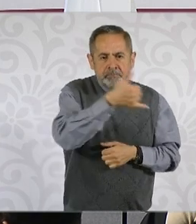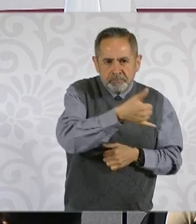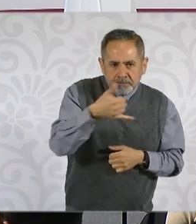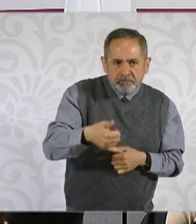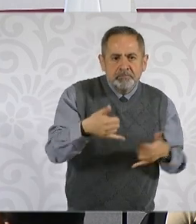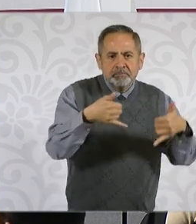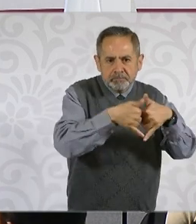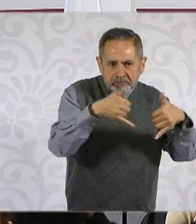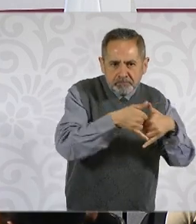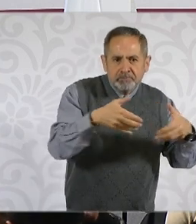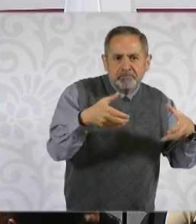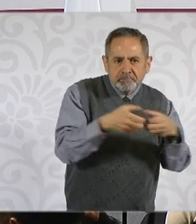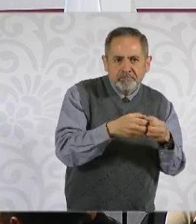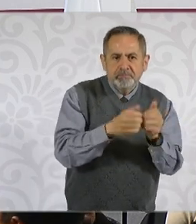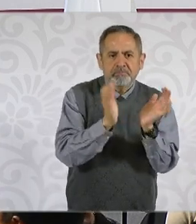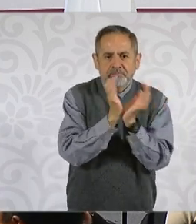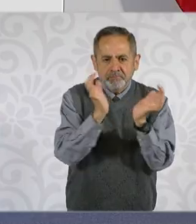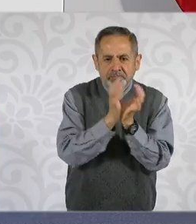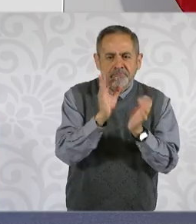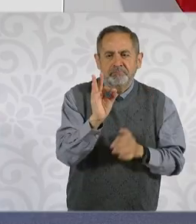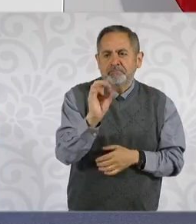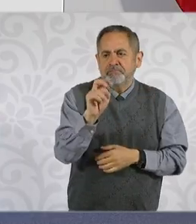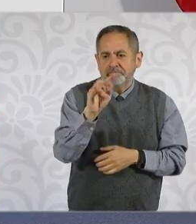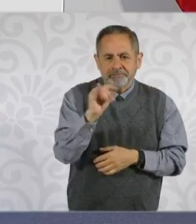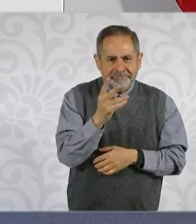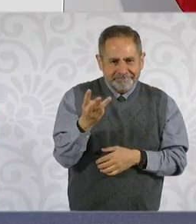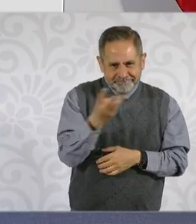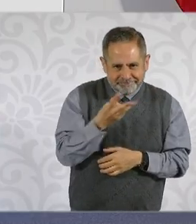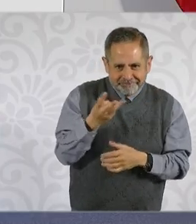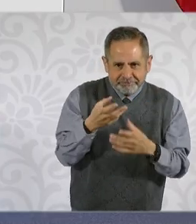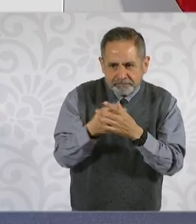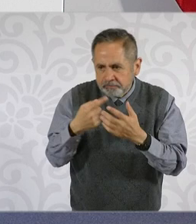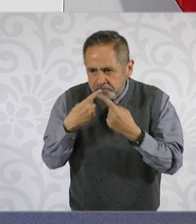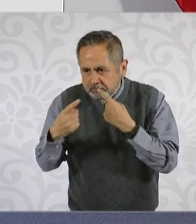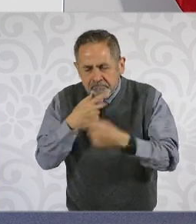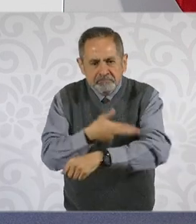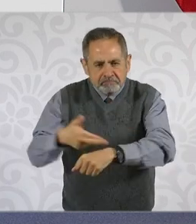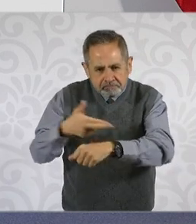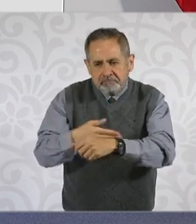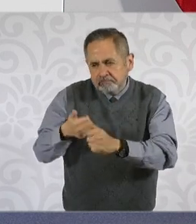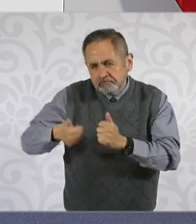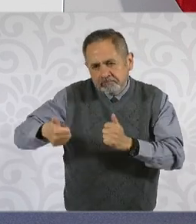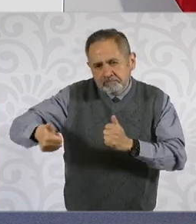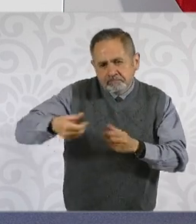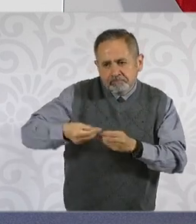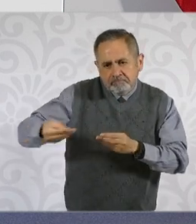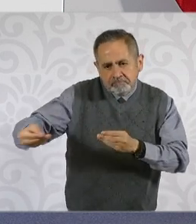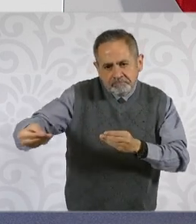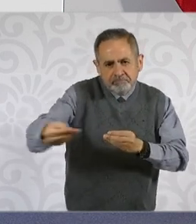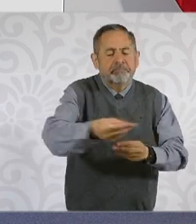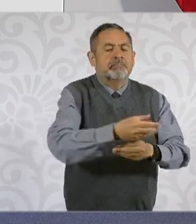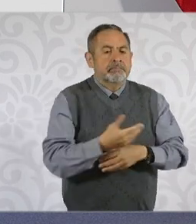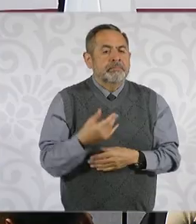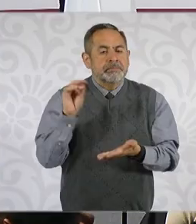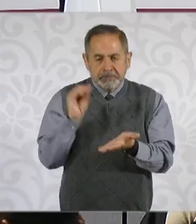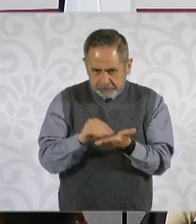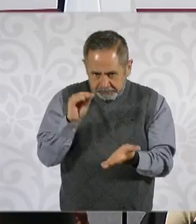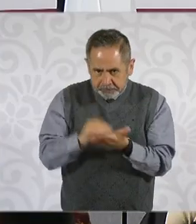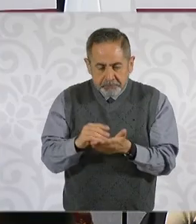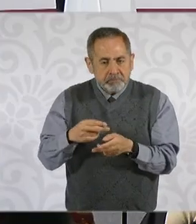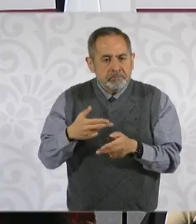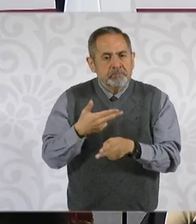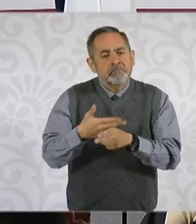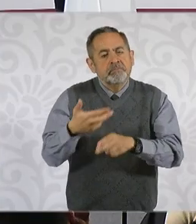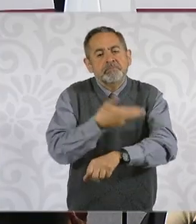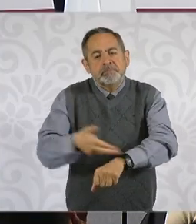Fobiste. Y finalmente, presidenta, comentar, acompañando este programa de escrituración, sigue avanzando el programa de